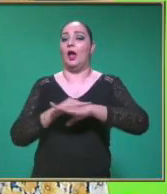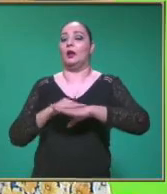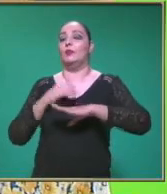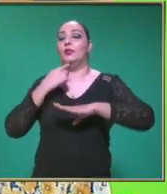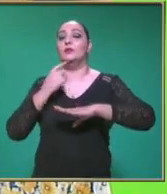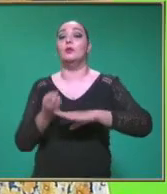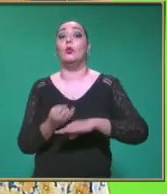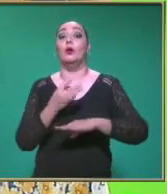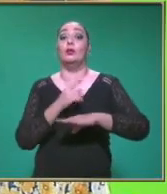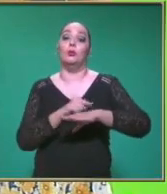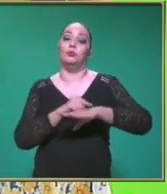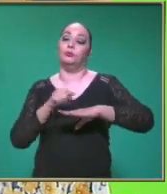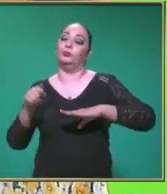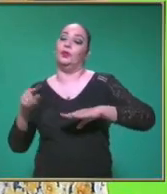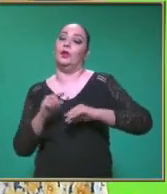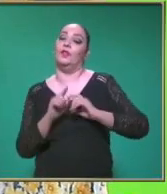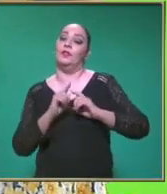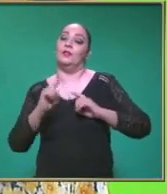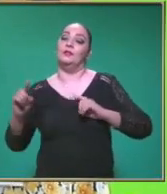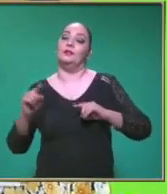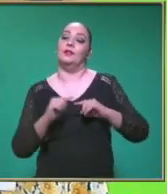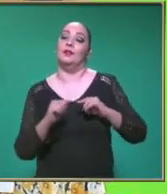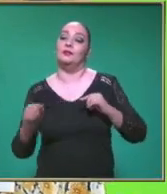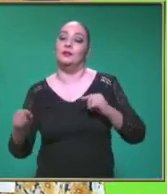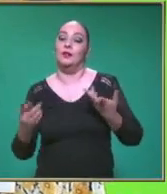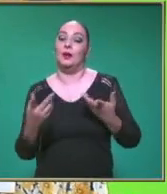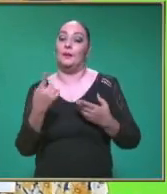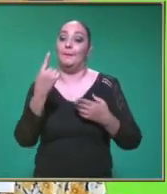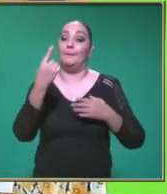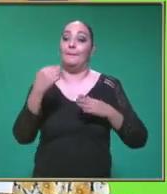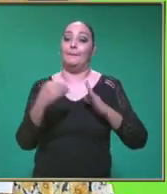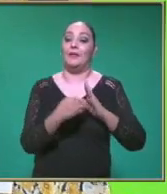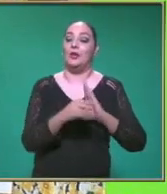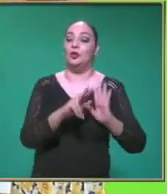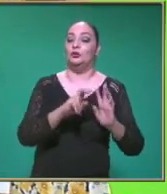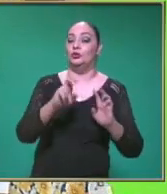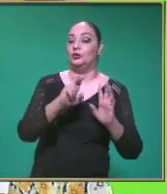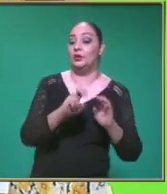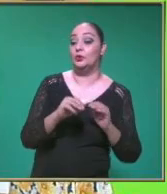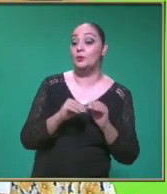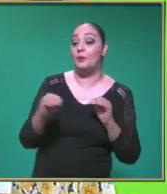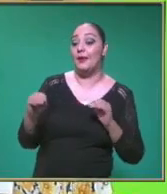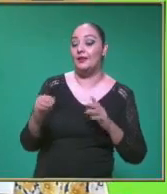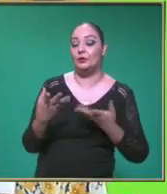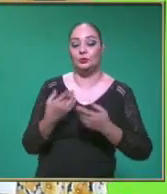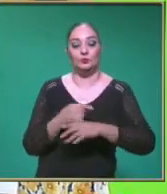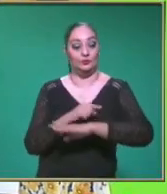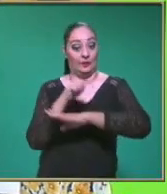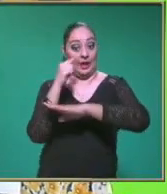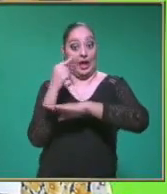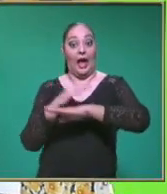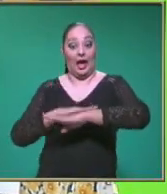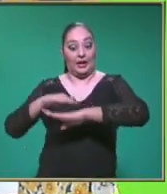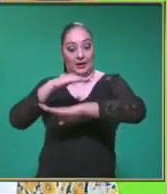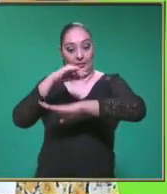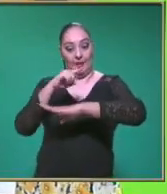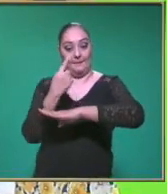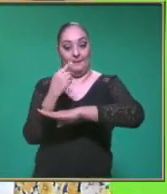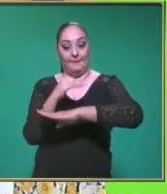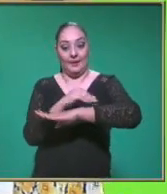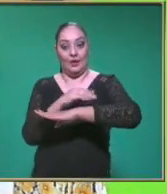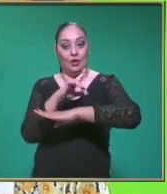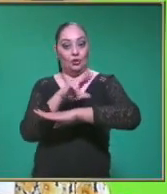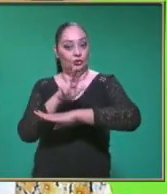lo que vamos a tomar Nosotros de referencia Es 1800 metros Entre el tiempo Que es 72 Y